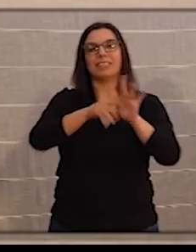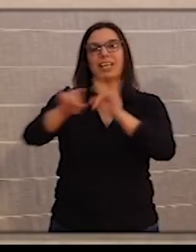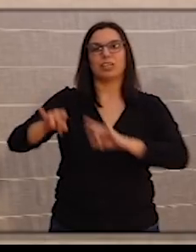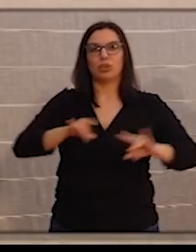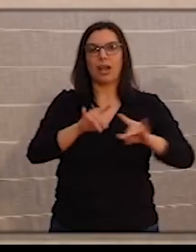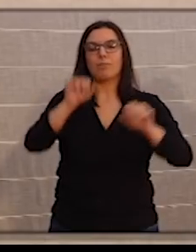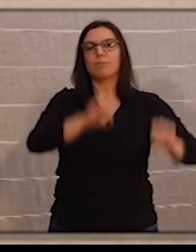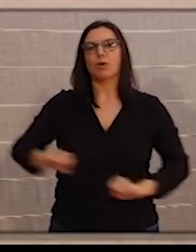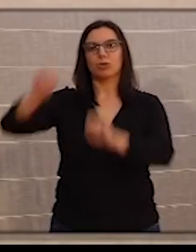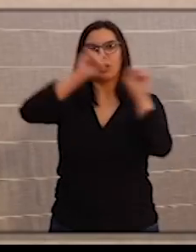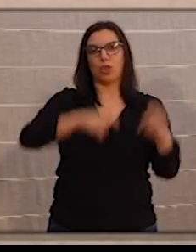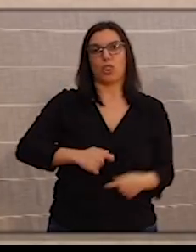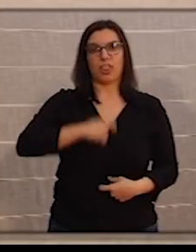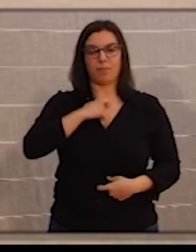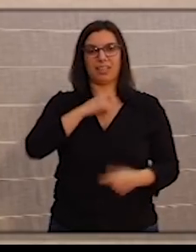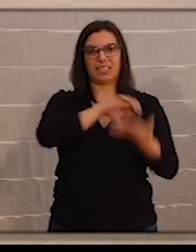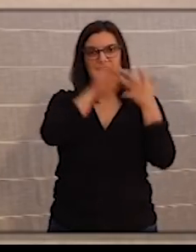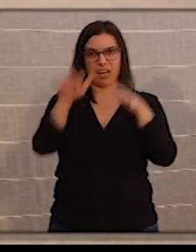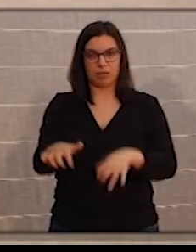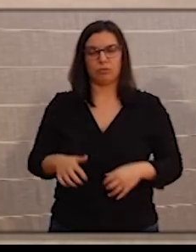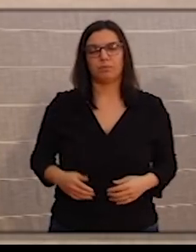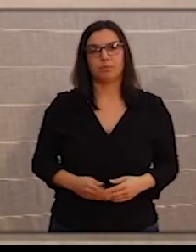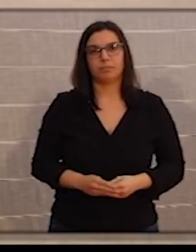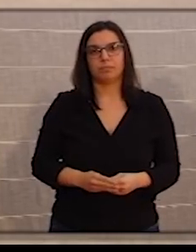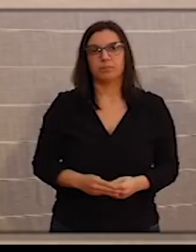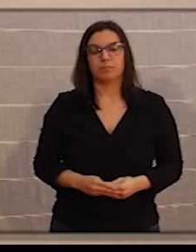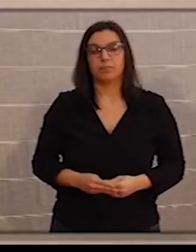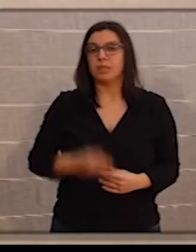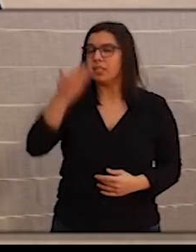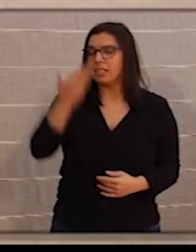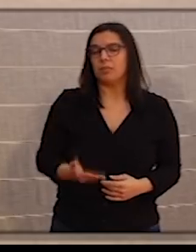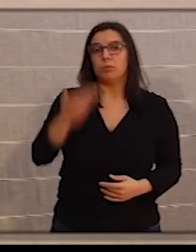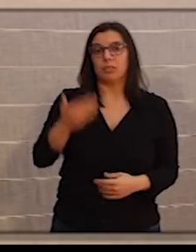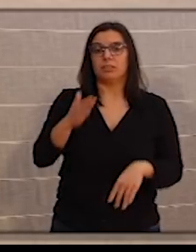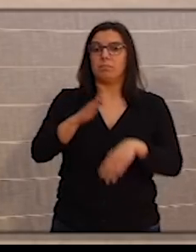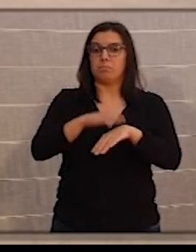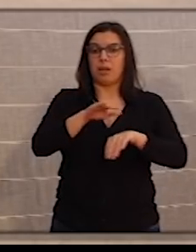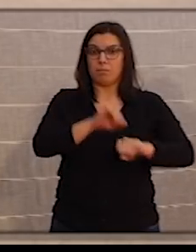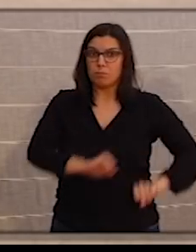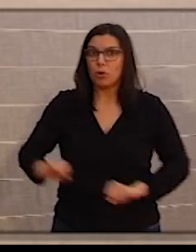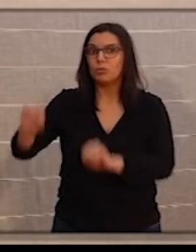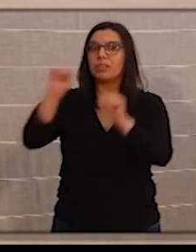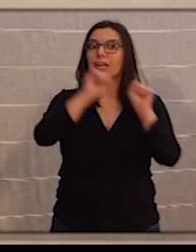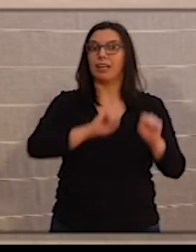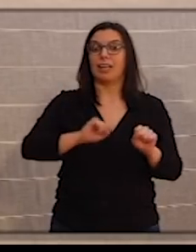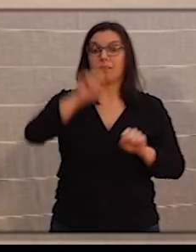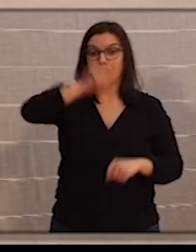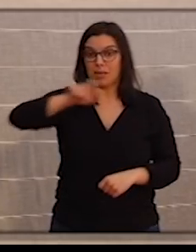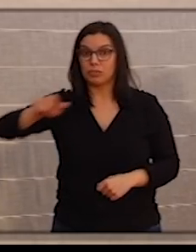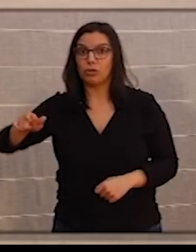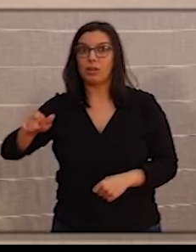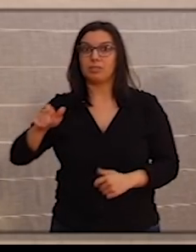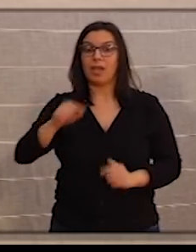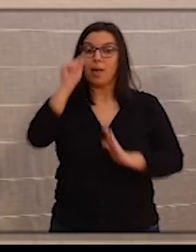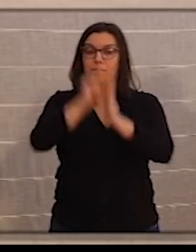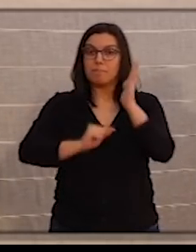denominado Plan Cal. Es imprescindible para proteger especialmente a las personas que las